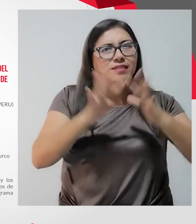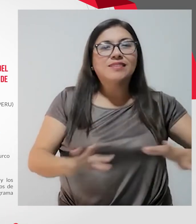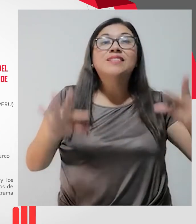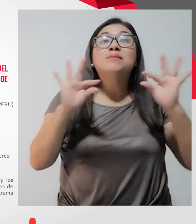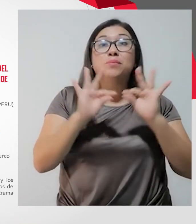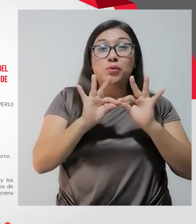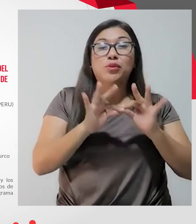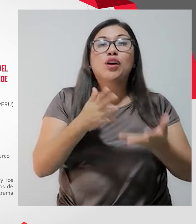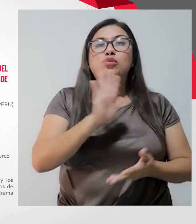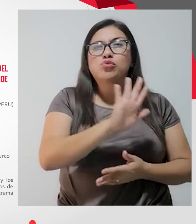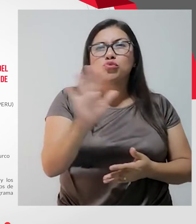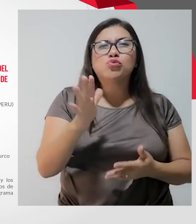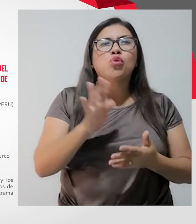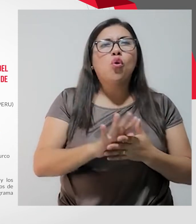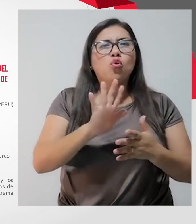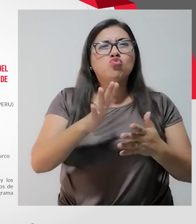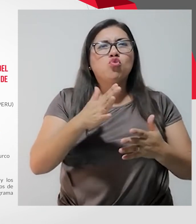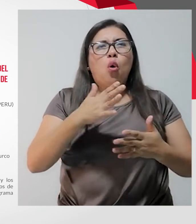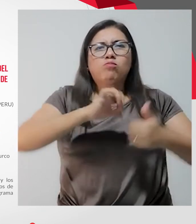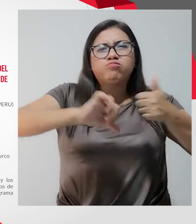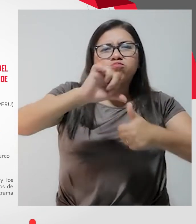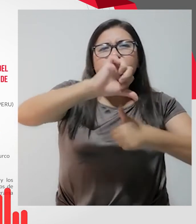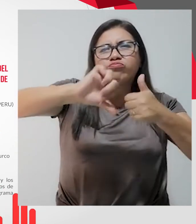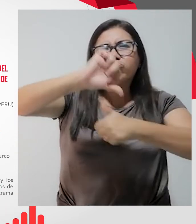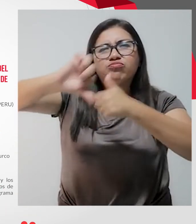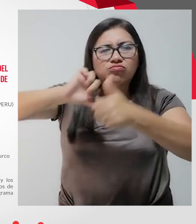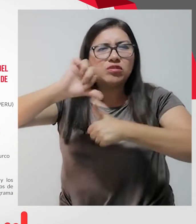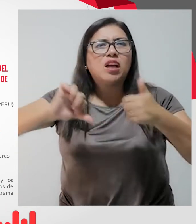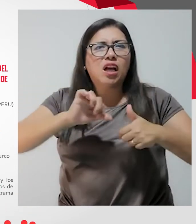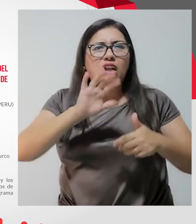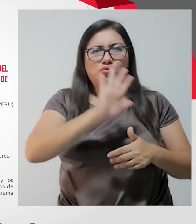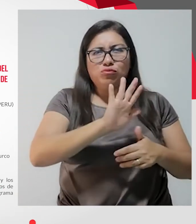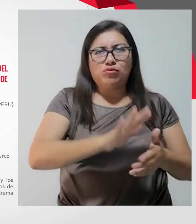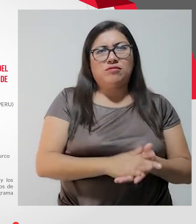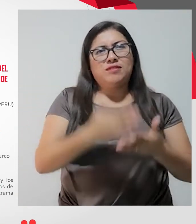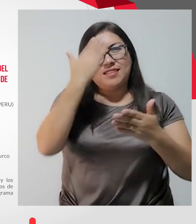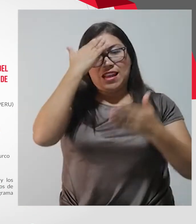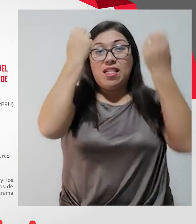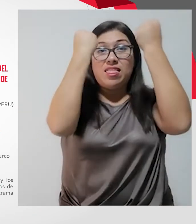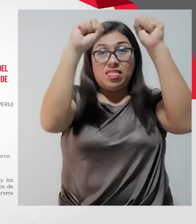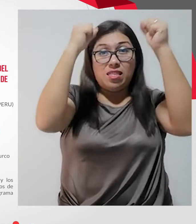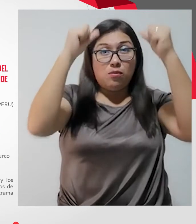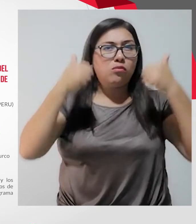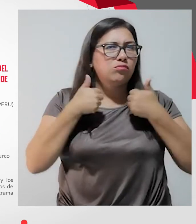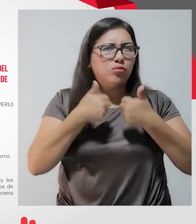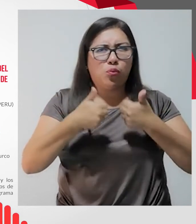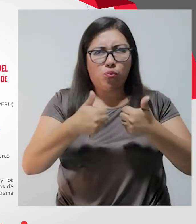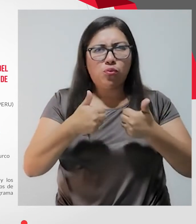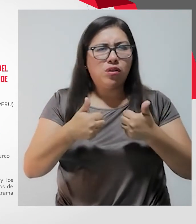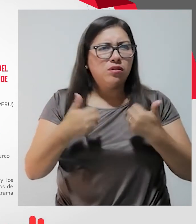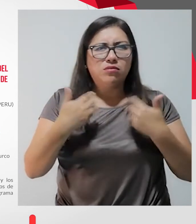para su sociabilización, porque el deporte es bueno